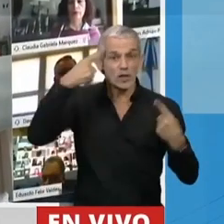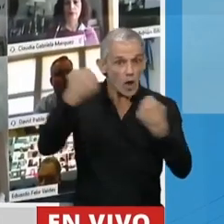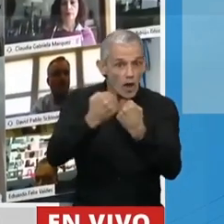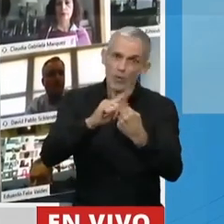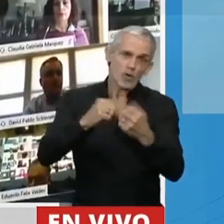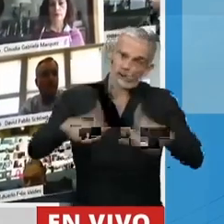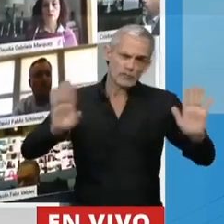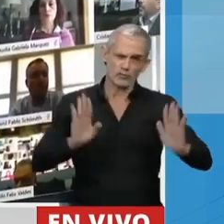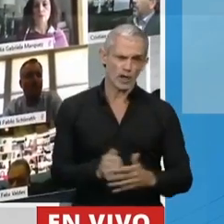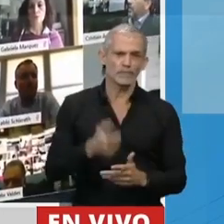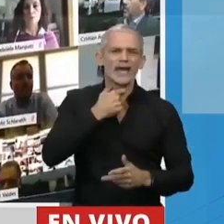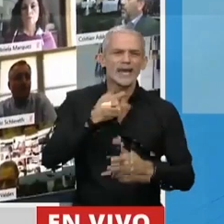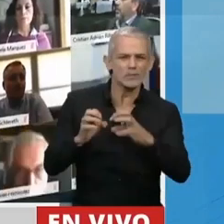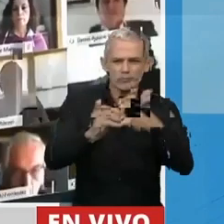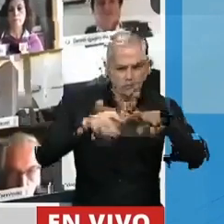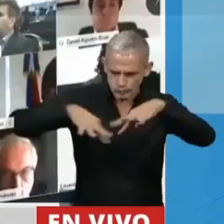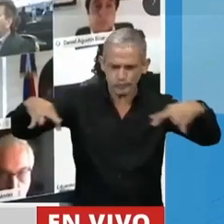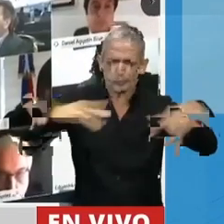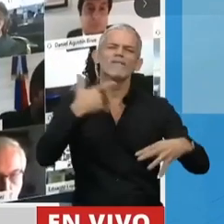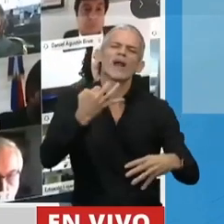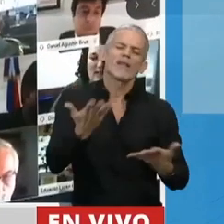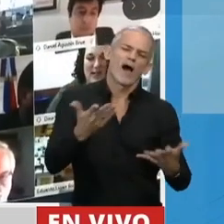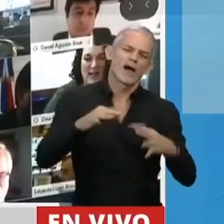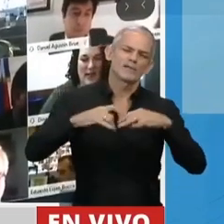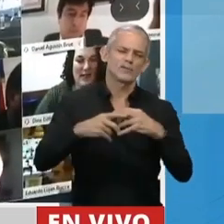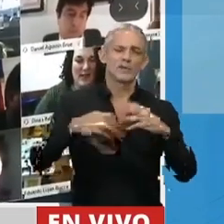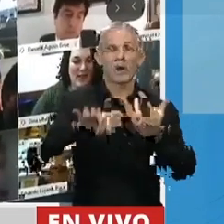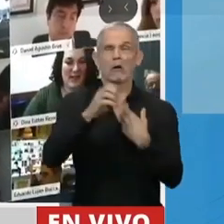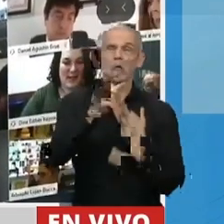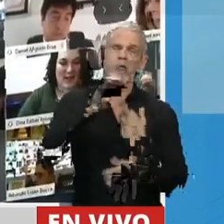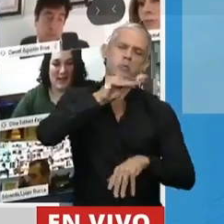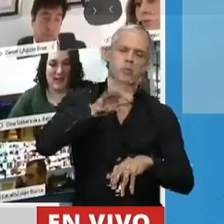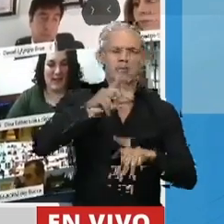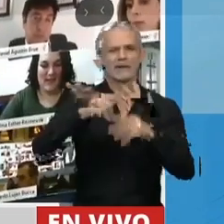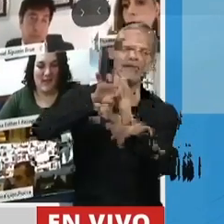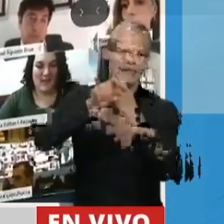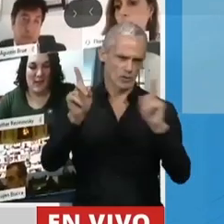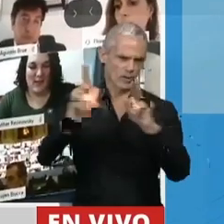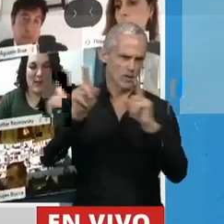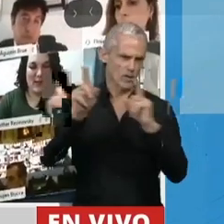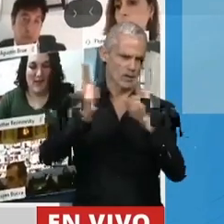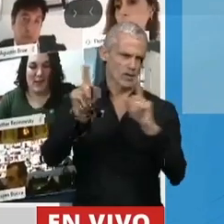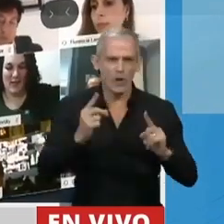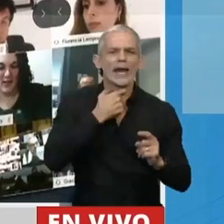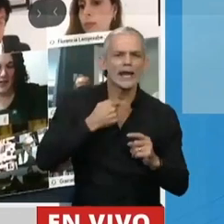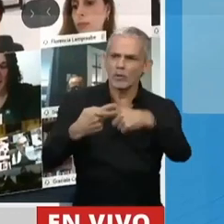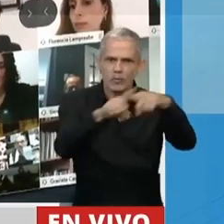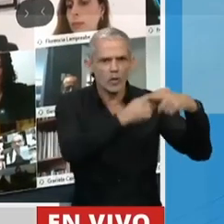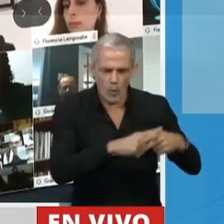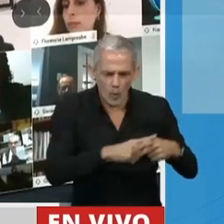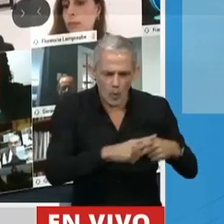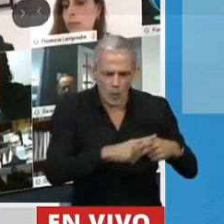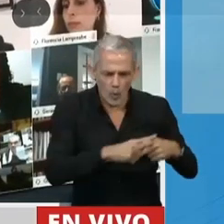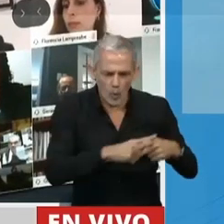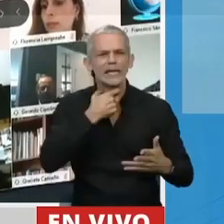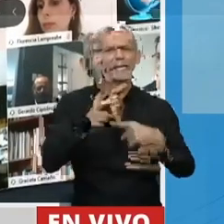a nuestras bancas. Queremos sesionar en una verdadera sesión y no en un simulacro de sesión. Queremos poder debatir, podemos